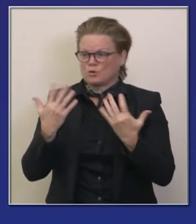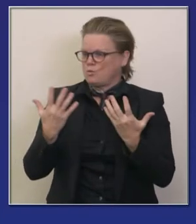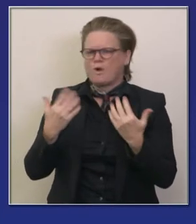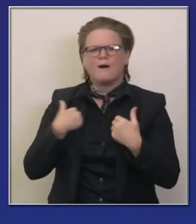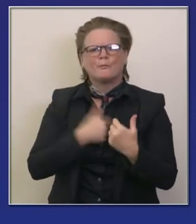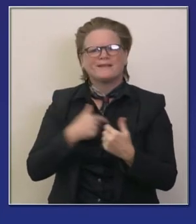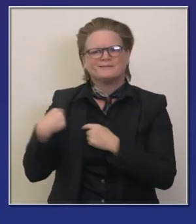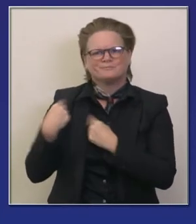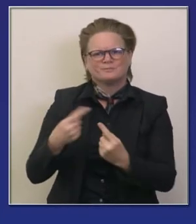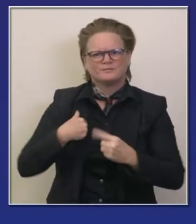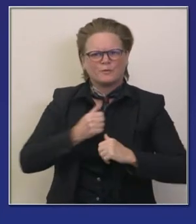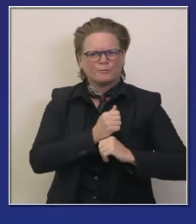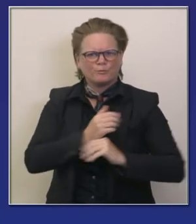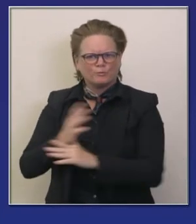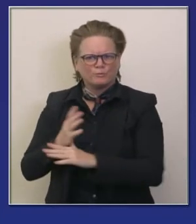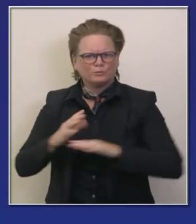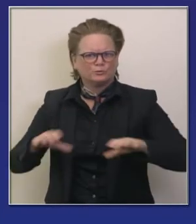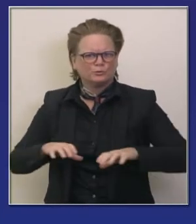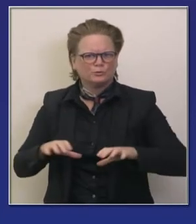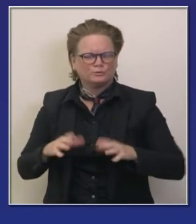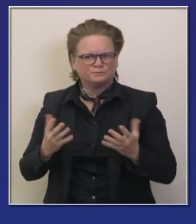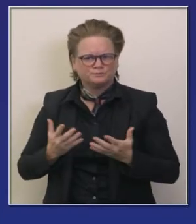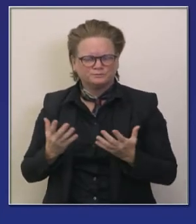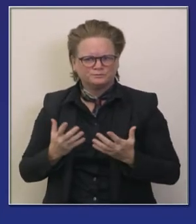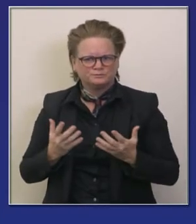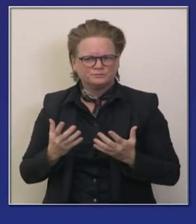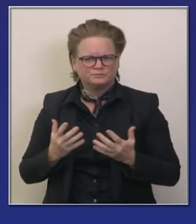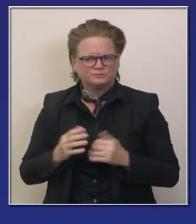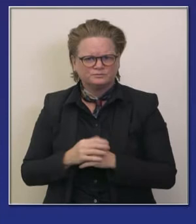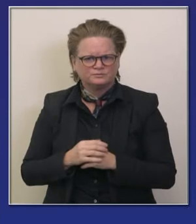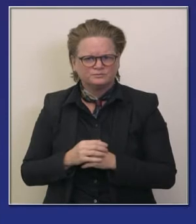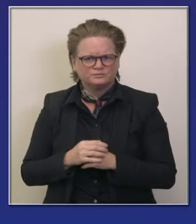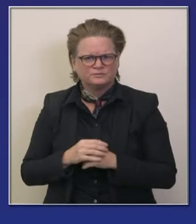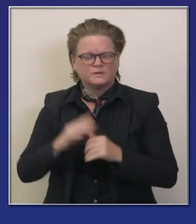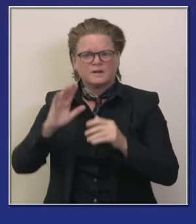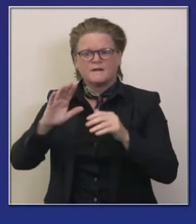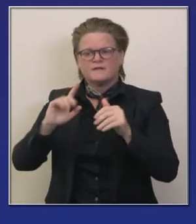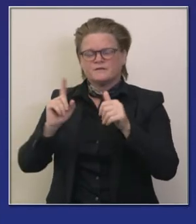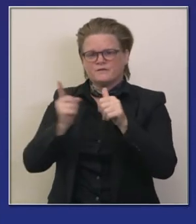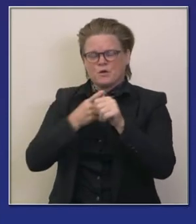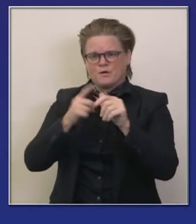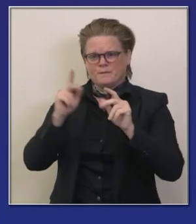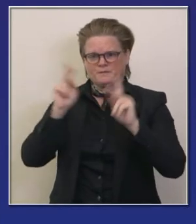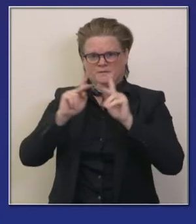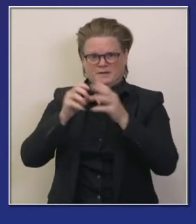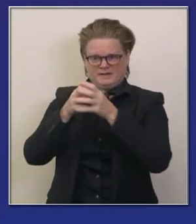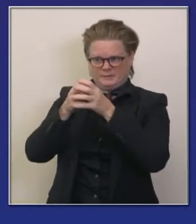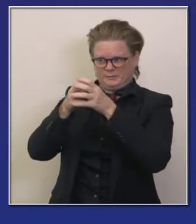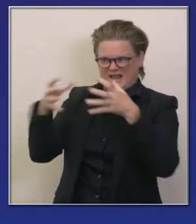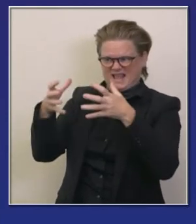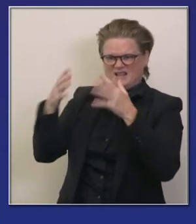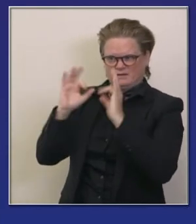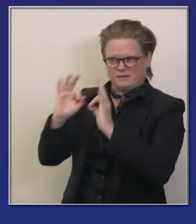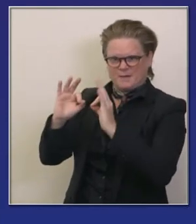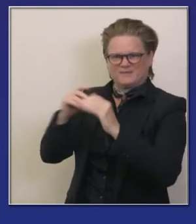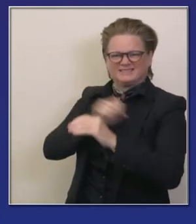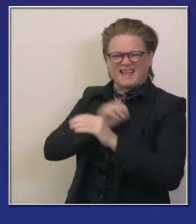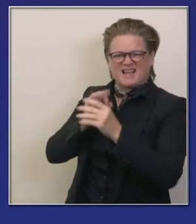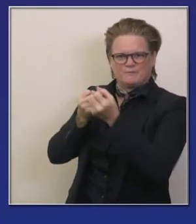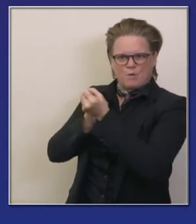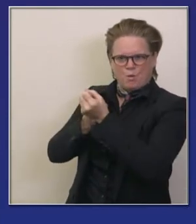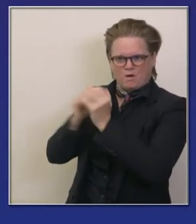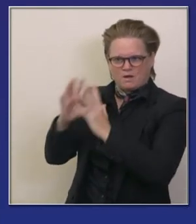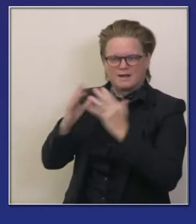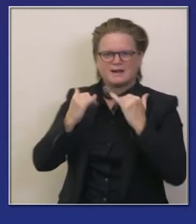adicionalmente habla estábamos hablando antes del personal humano ahora hablemos de los pertrechos o